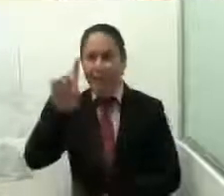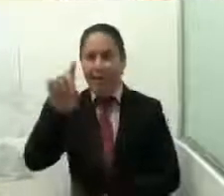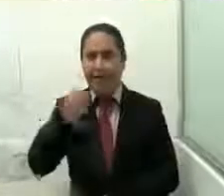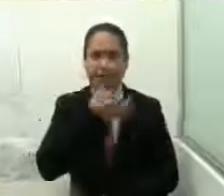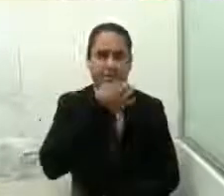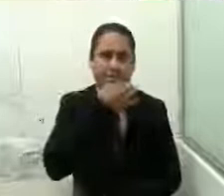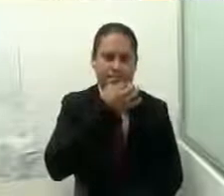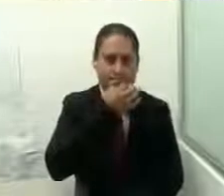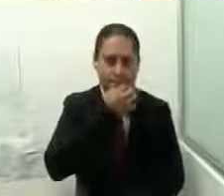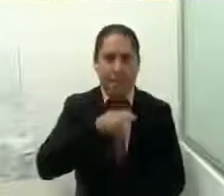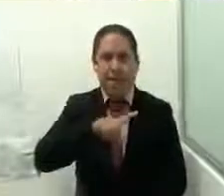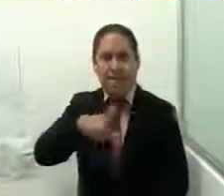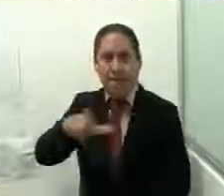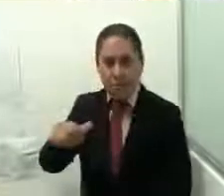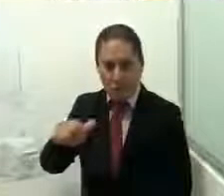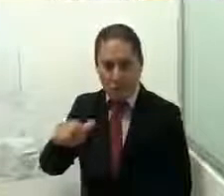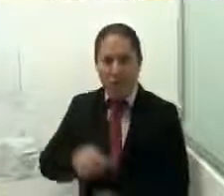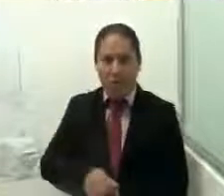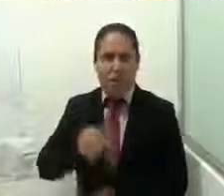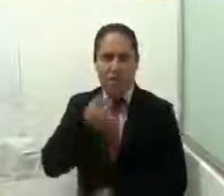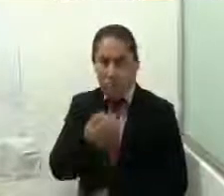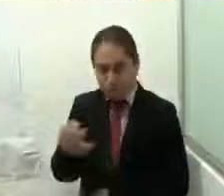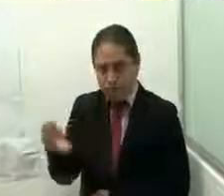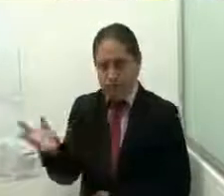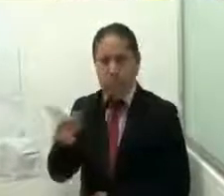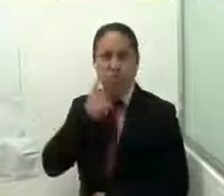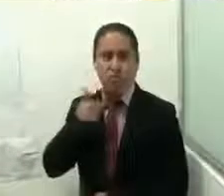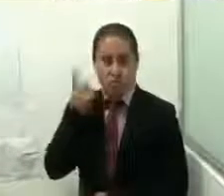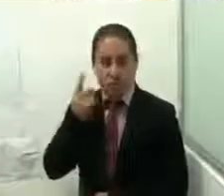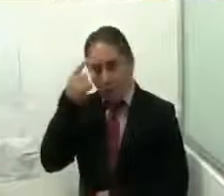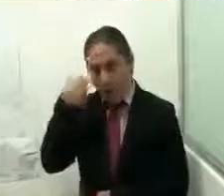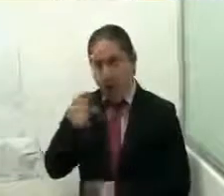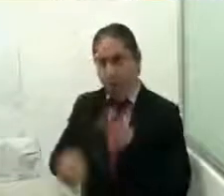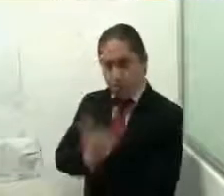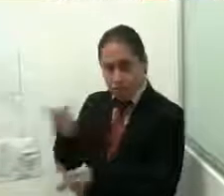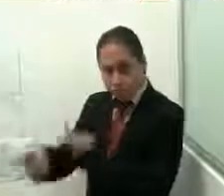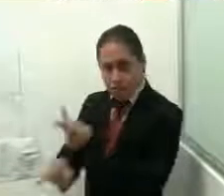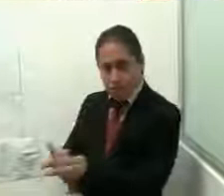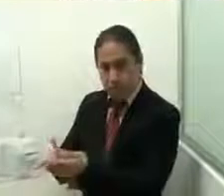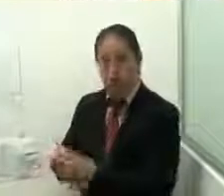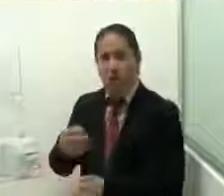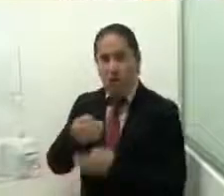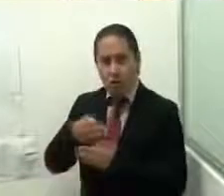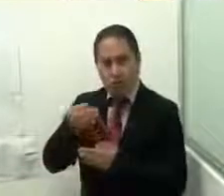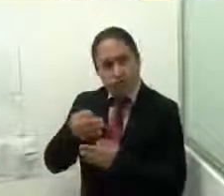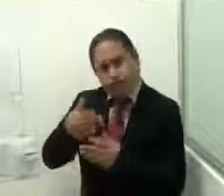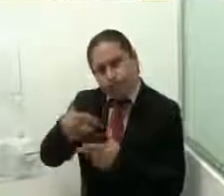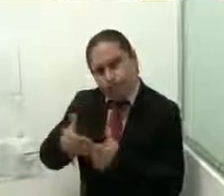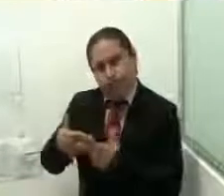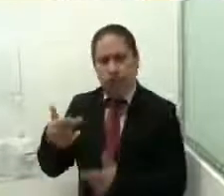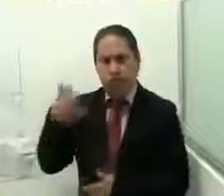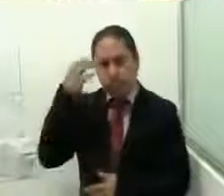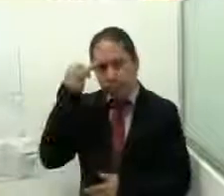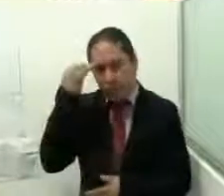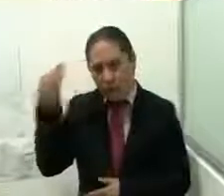Posteriormente, participarán cada una de las integrantes de esta comisión para hacer su pregunta por un tiempo máximo de 5 minutos y se